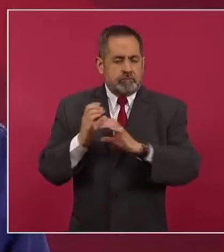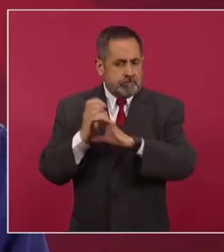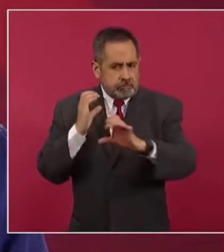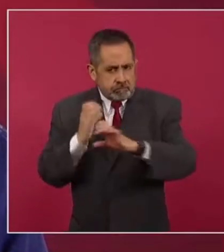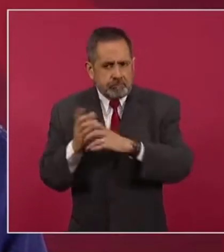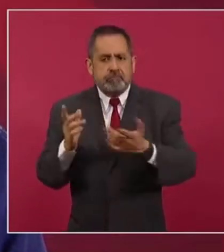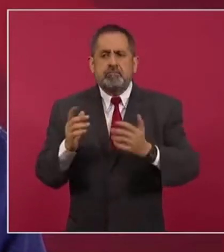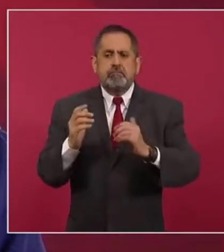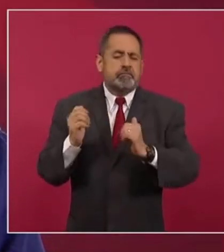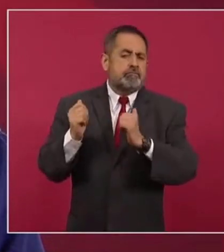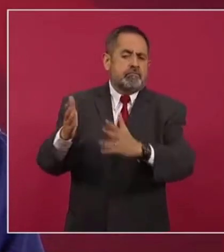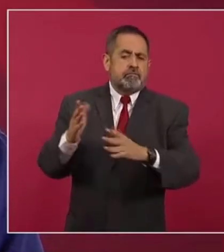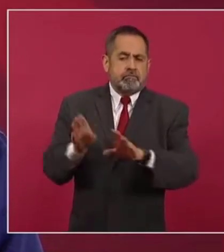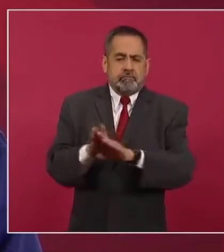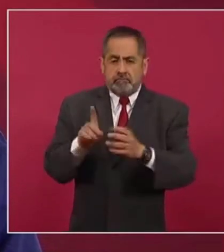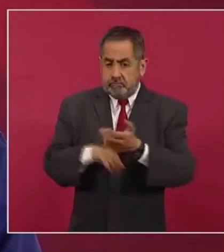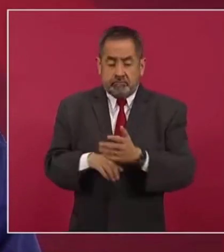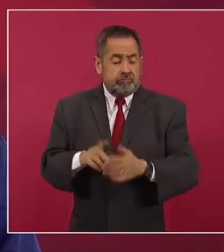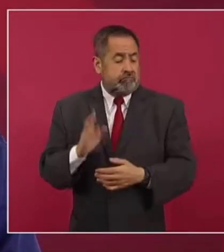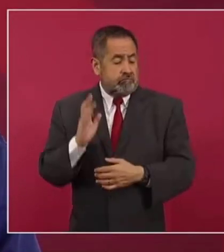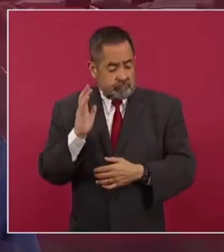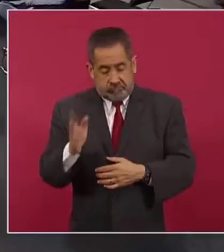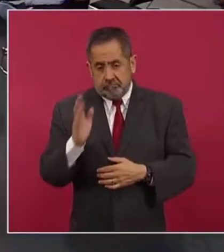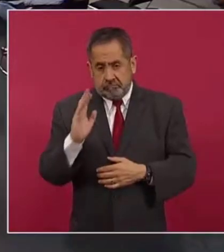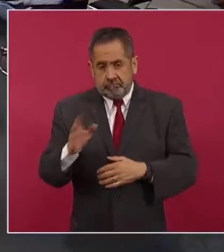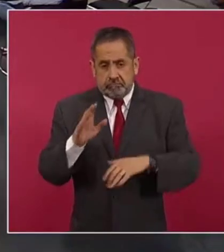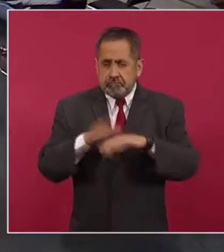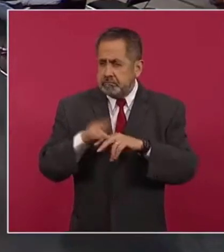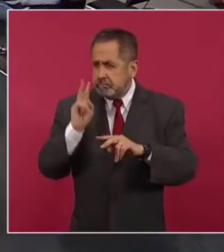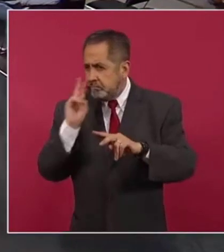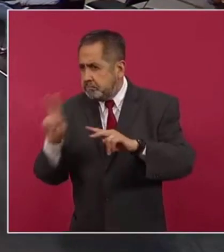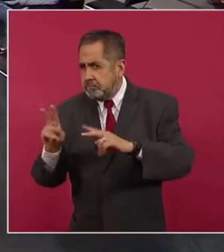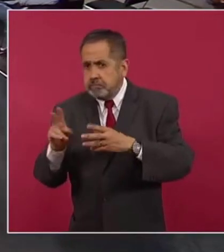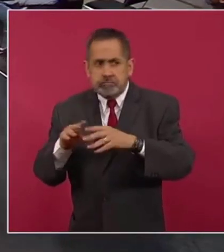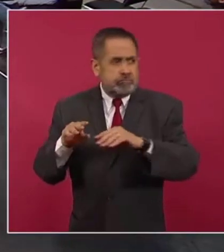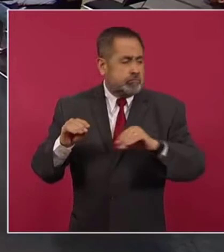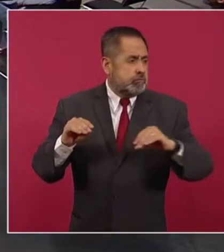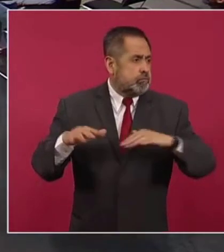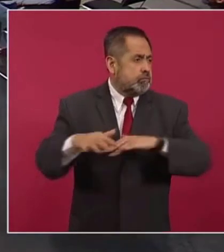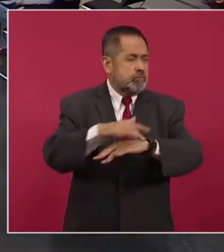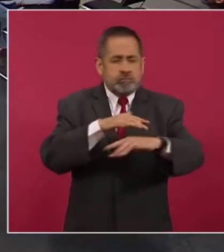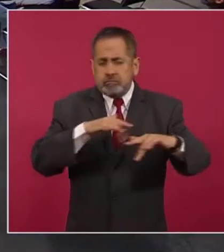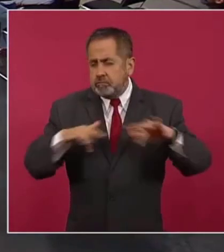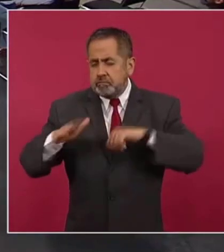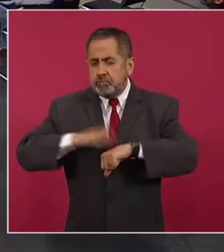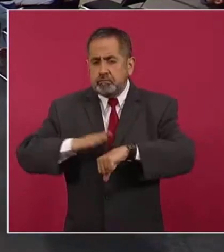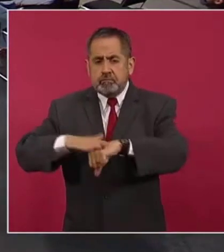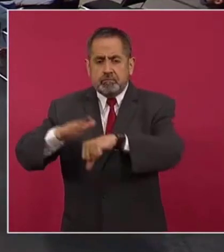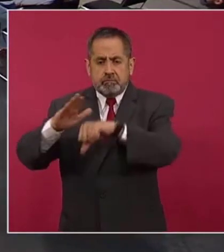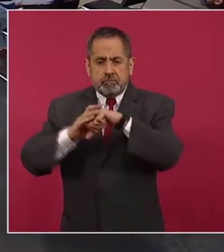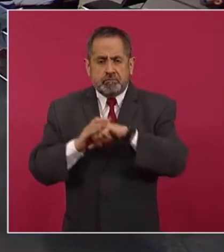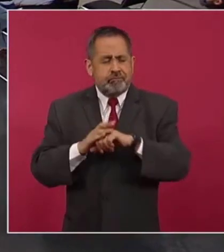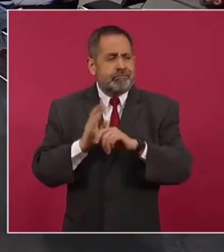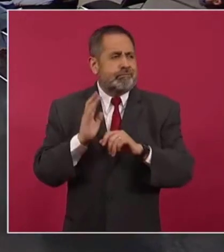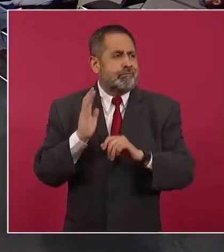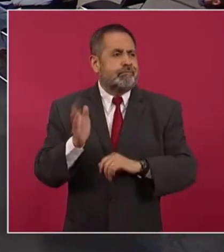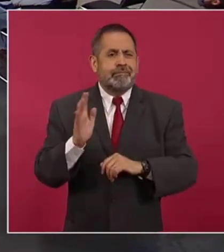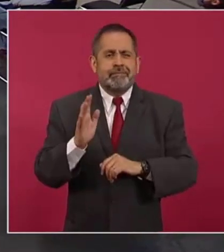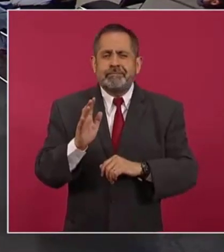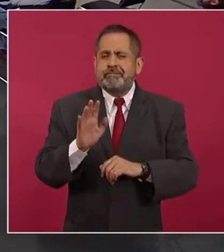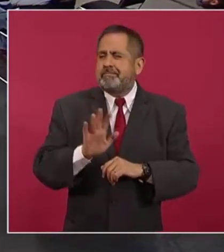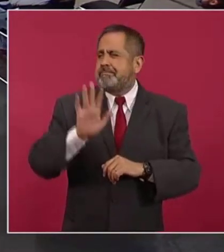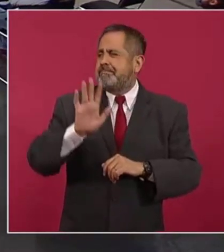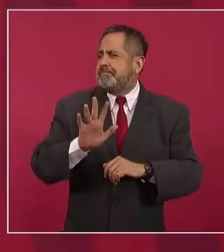Ustedes lo han visto, ya empieza a haber mal movimiento en lo que se refiere al tránsito, porque ya se está a la normalidad. Yo creo que sí es